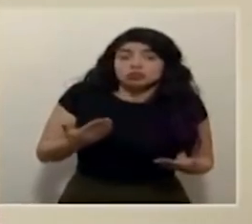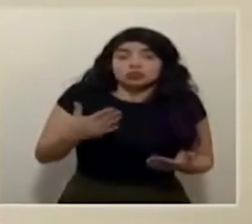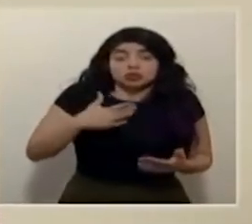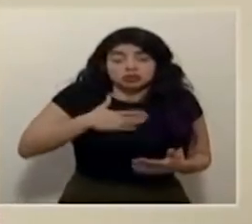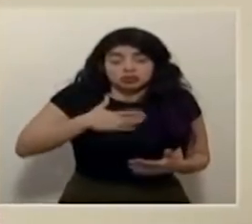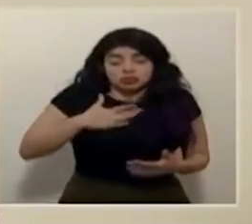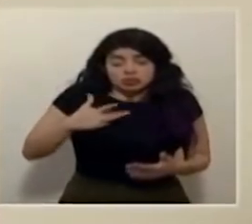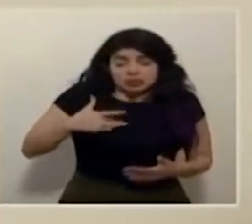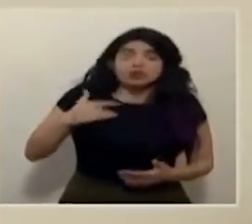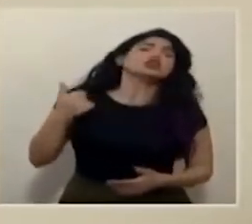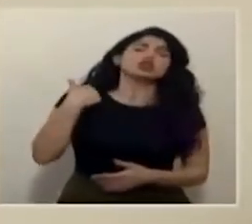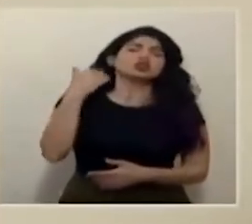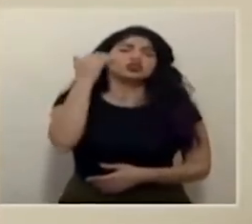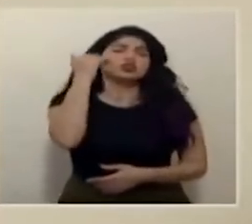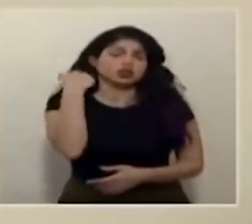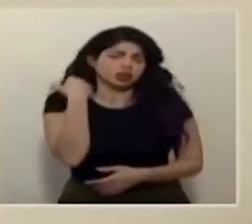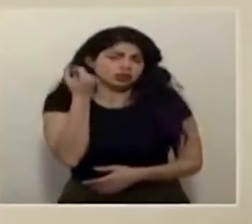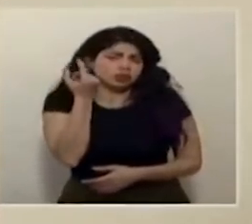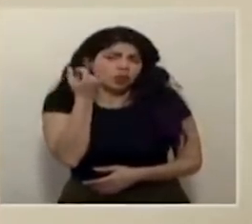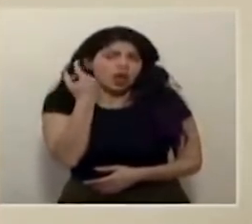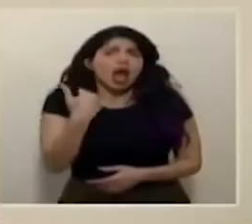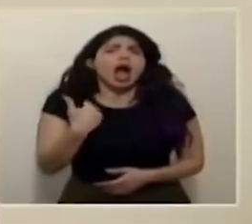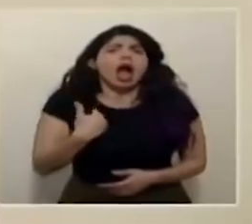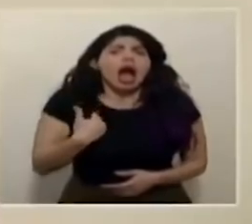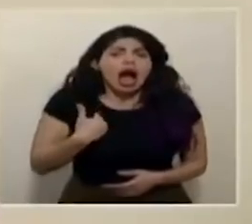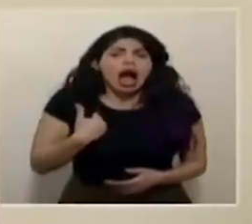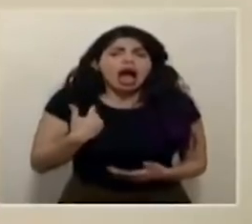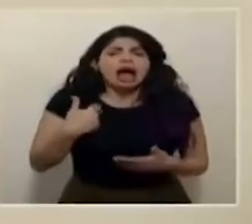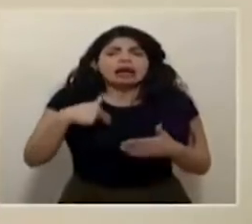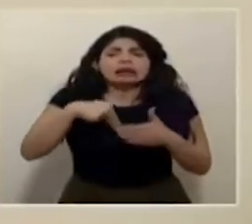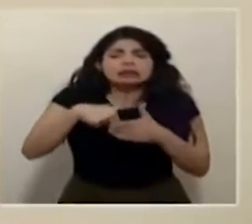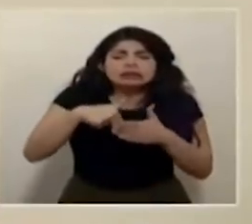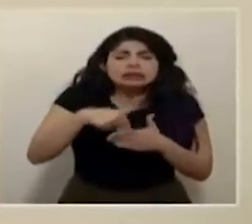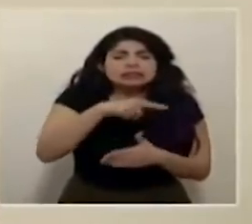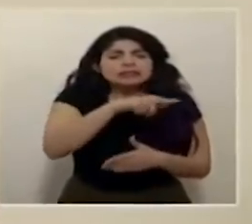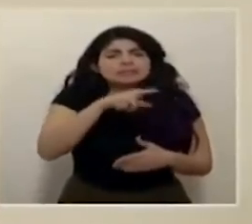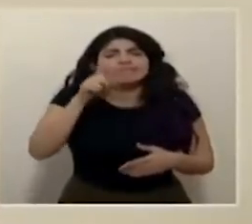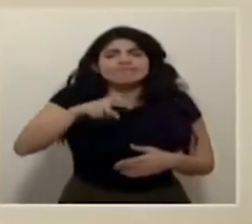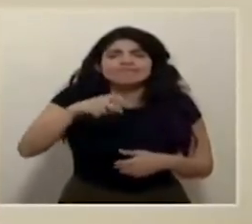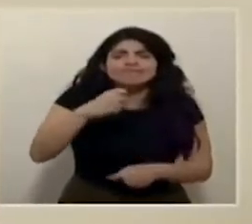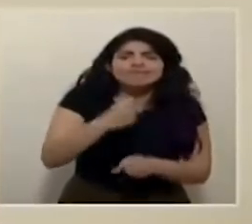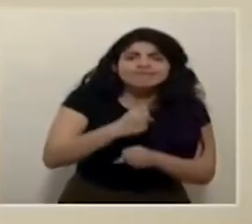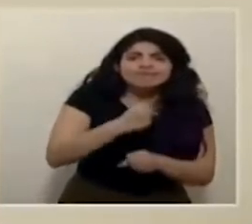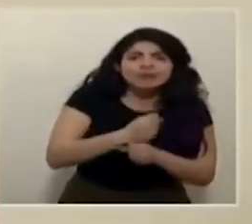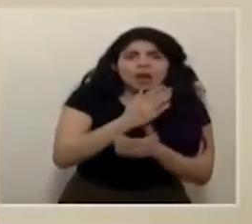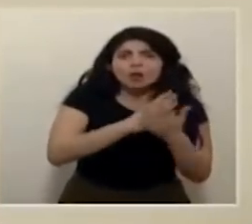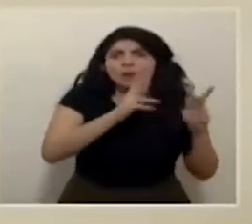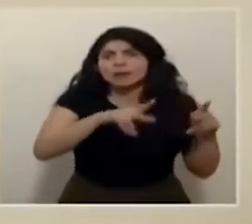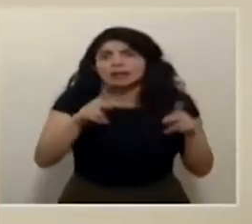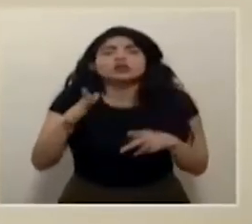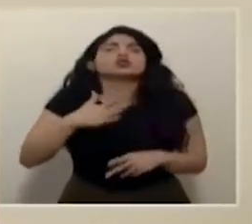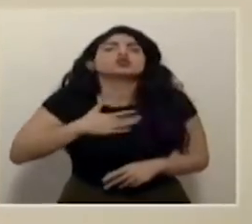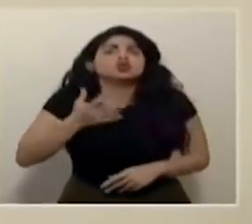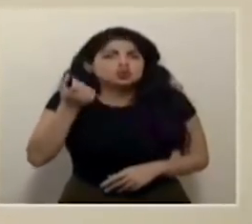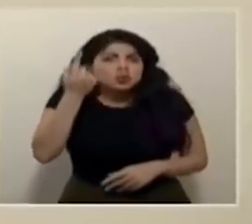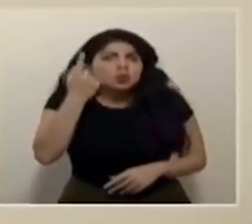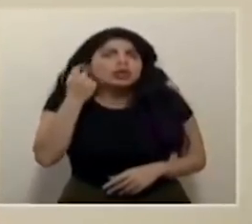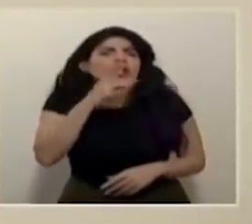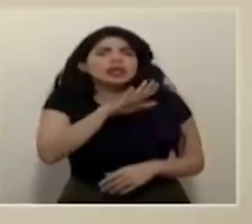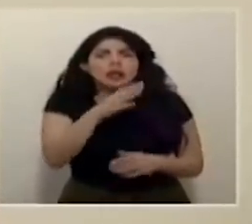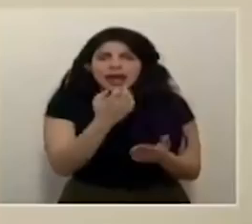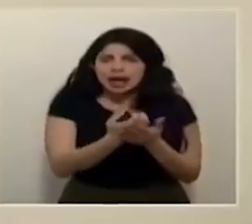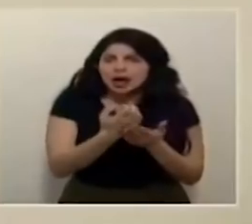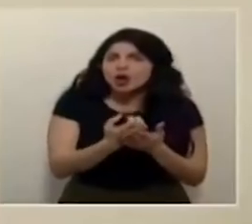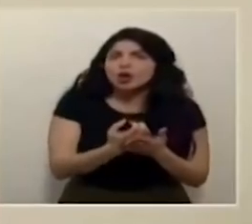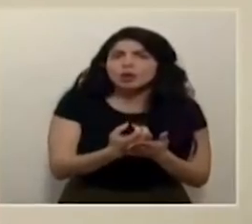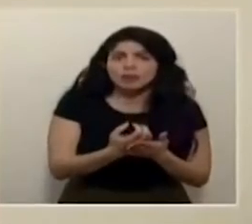que teníamos yo sé yo entiendo que hay una imposibilidad de seguir laborando para algunas personas yo entiendo todo ese asunto económico